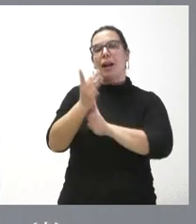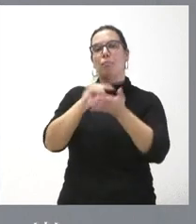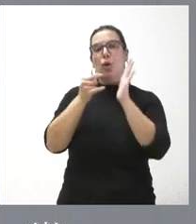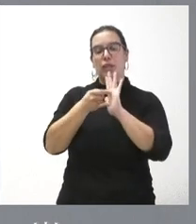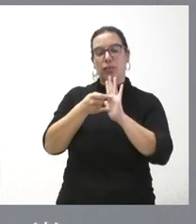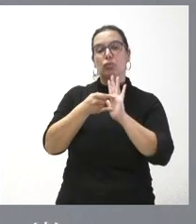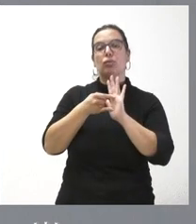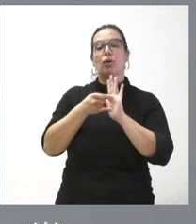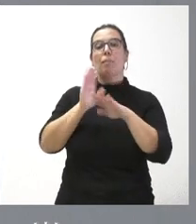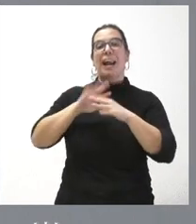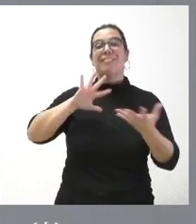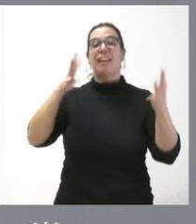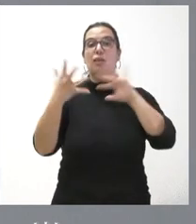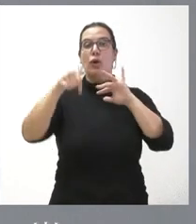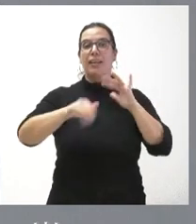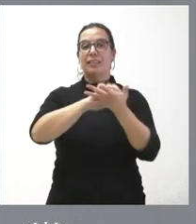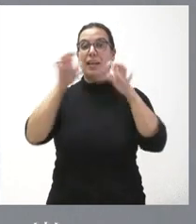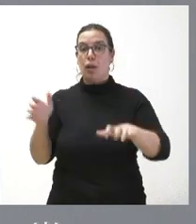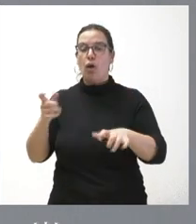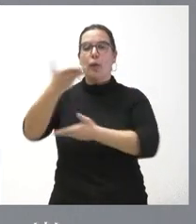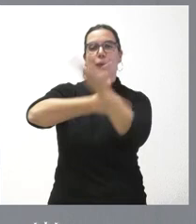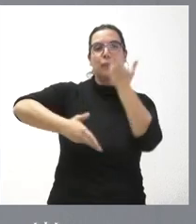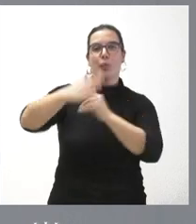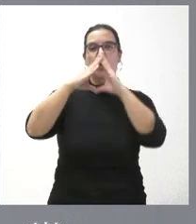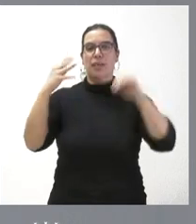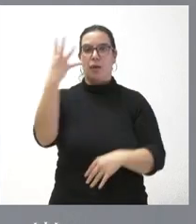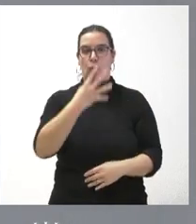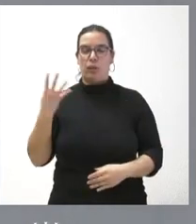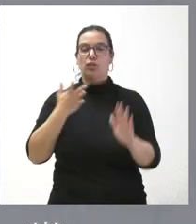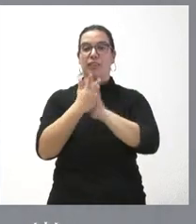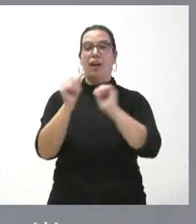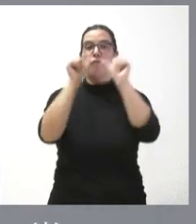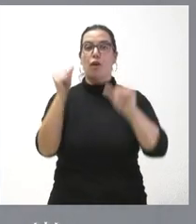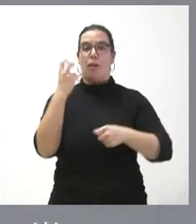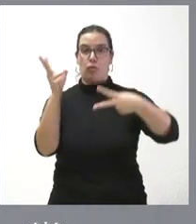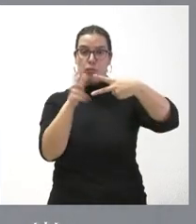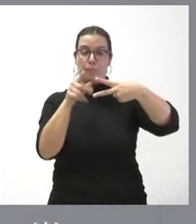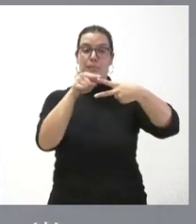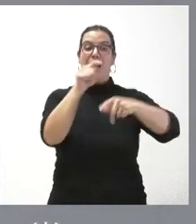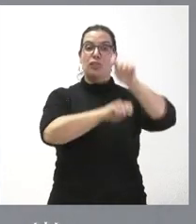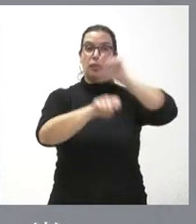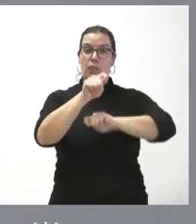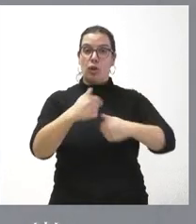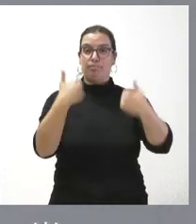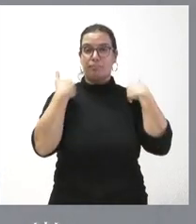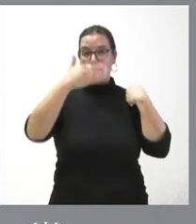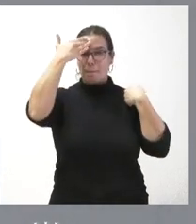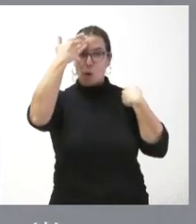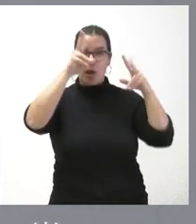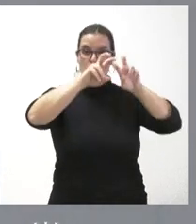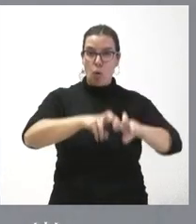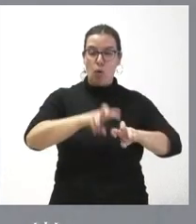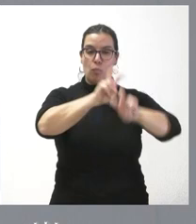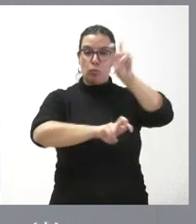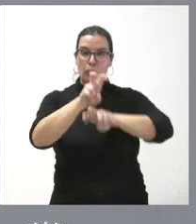en el que también van a participar las cuatro universidades públicas. tanto, dos modalidades, una para las asociaciones memorialistas para la exhumación